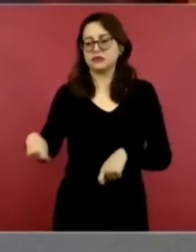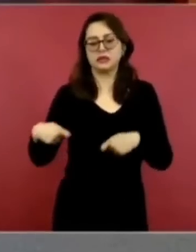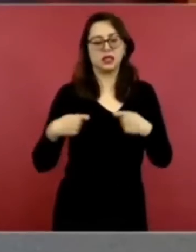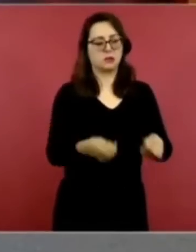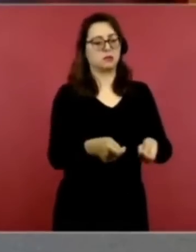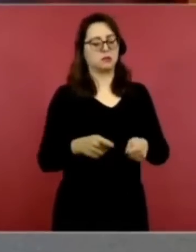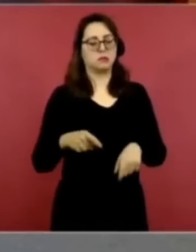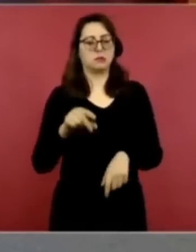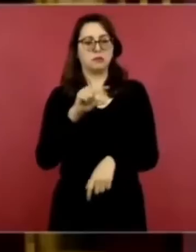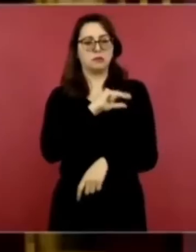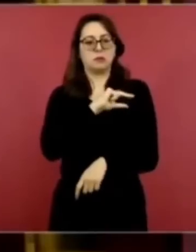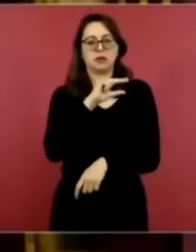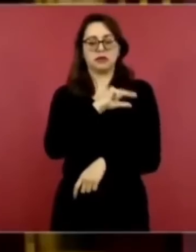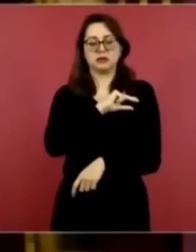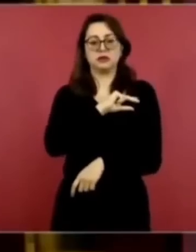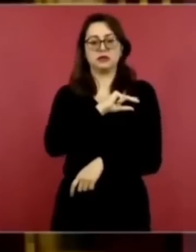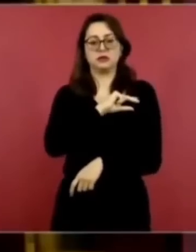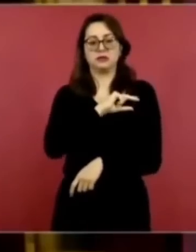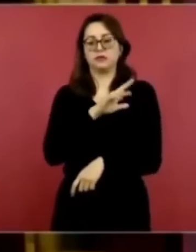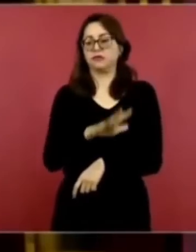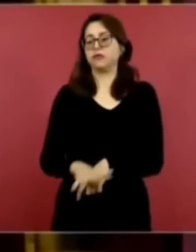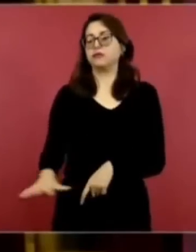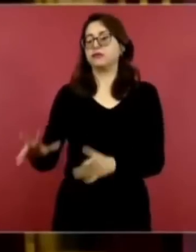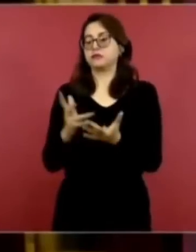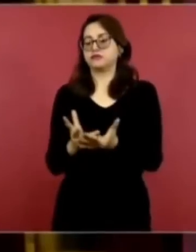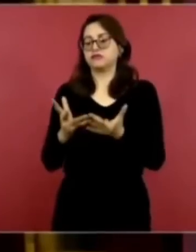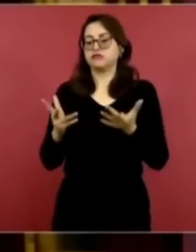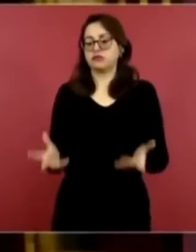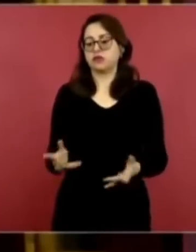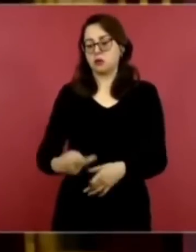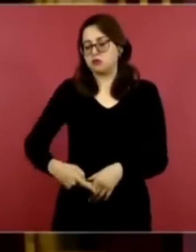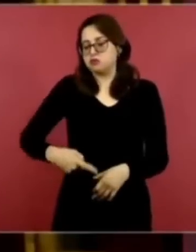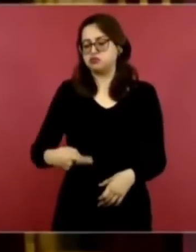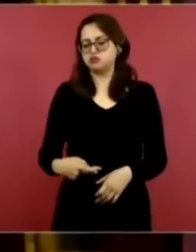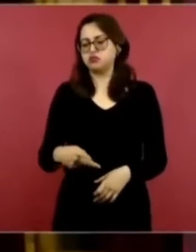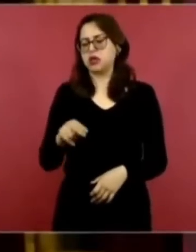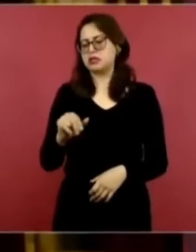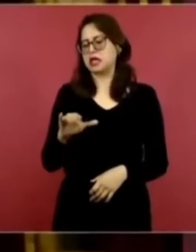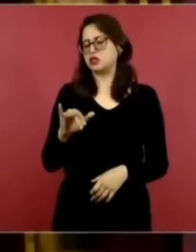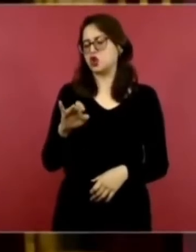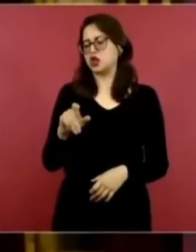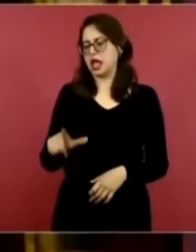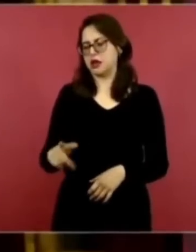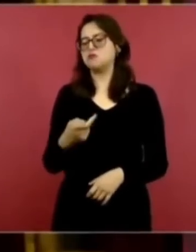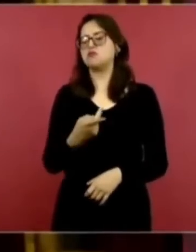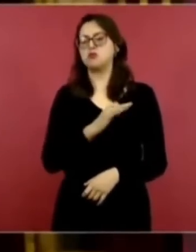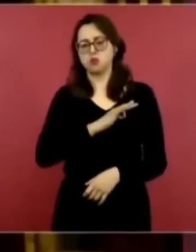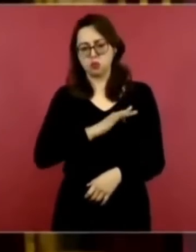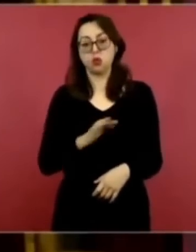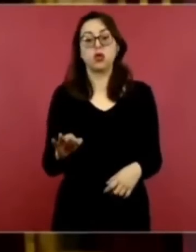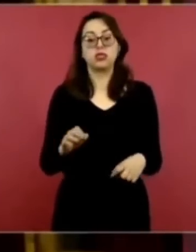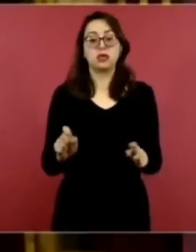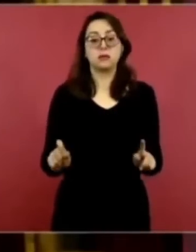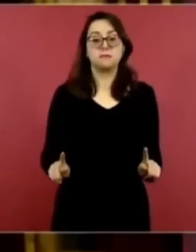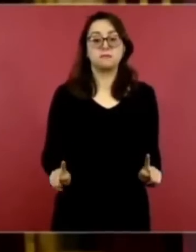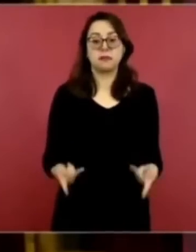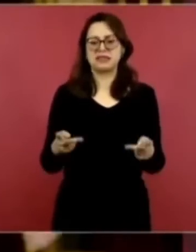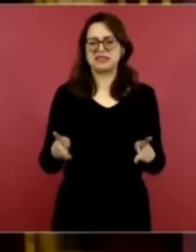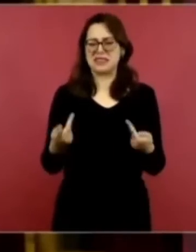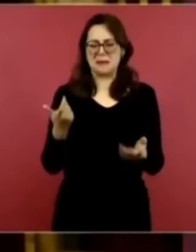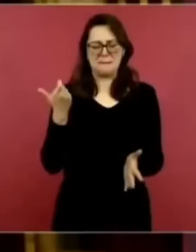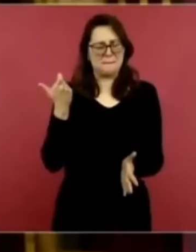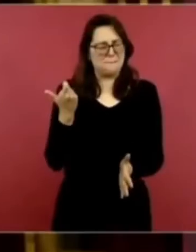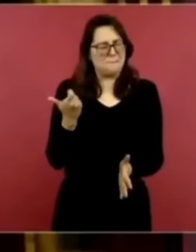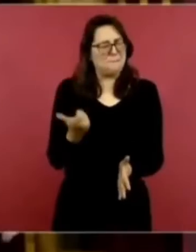declararon tierras nacionales y se vendieron a precios